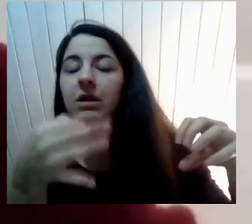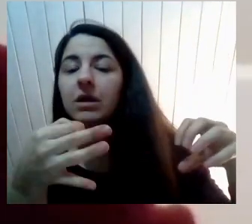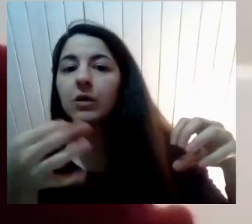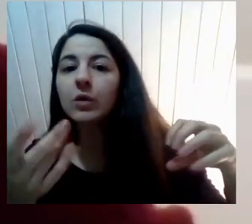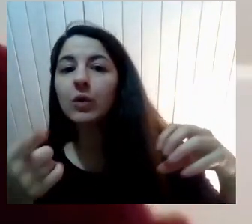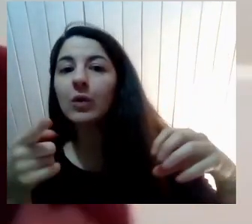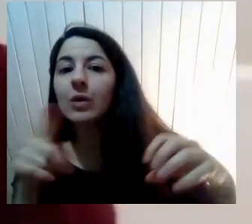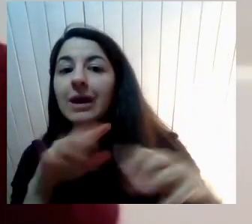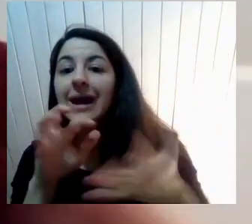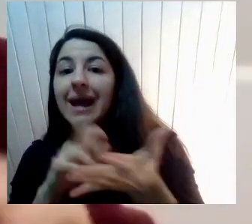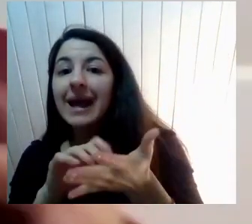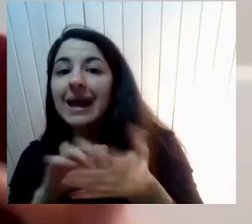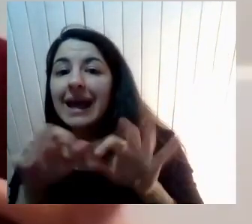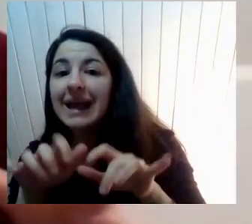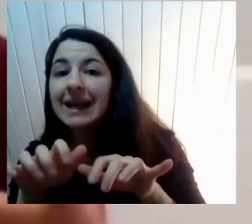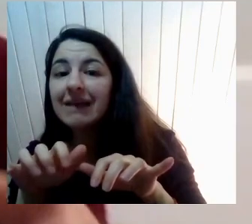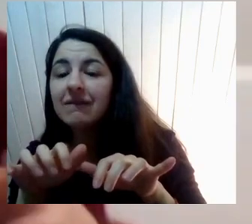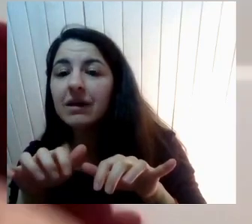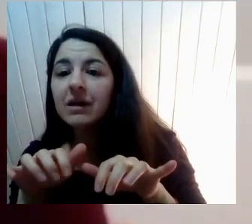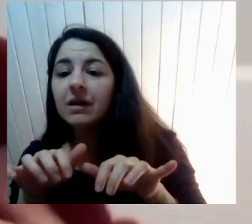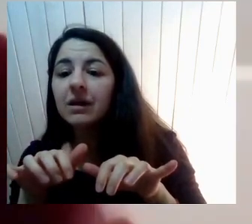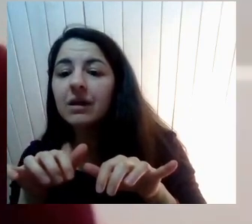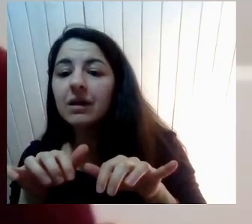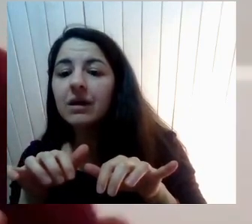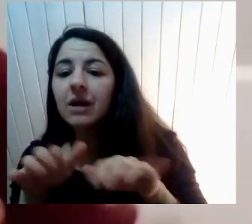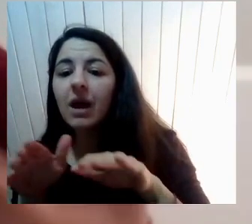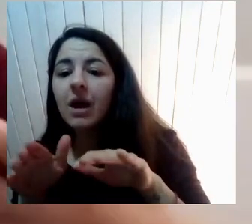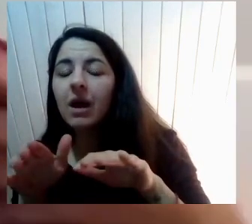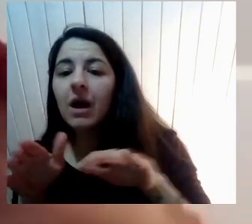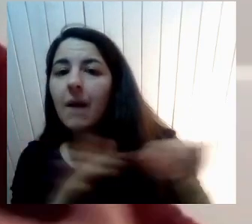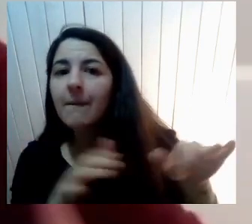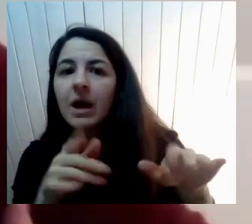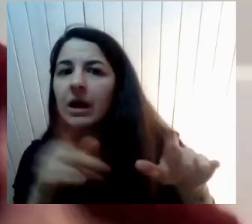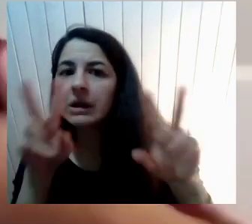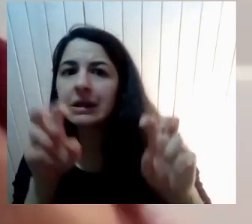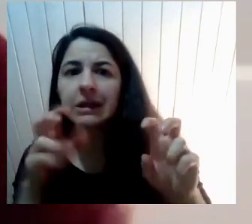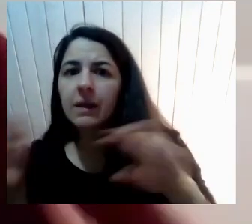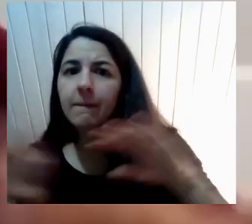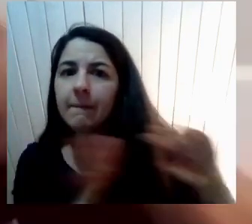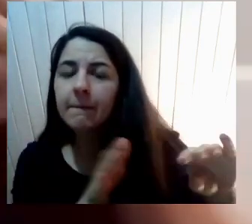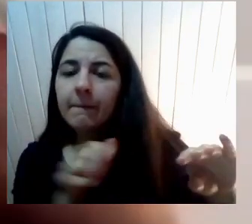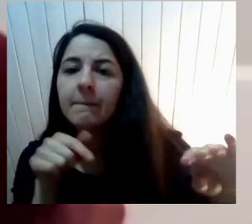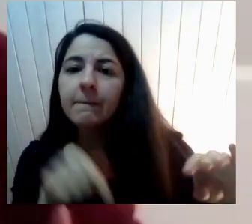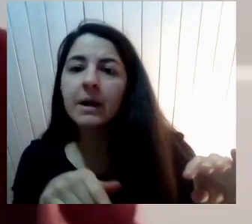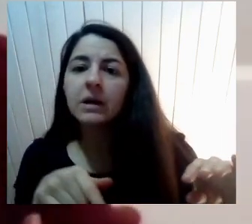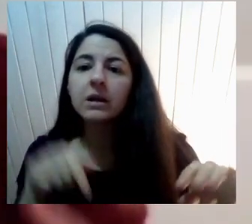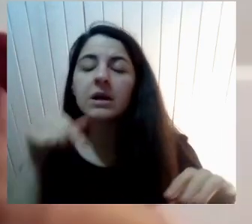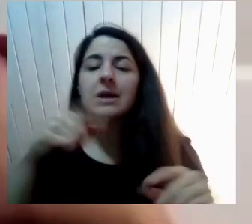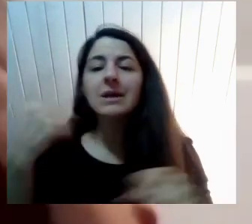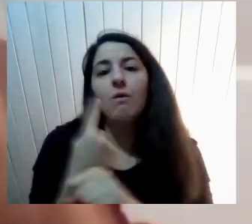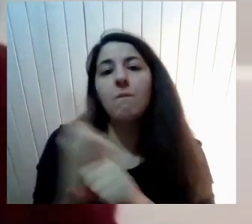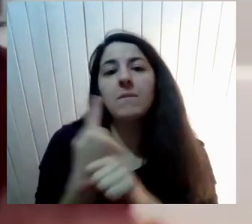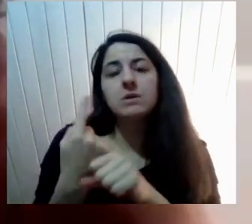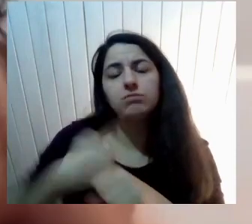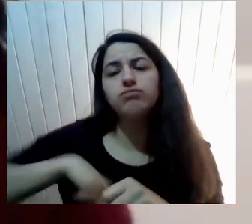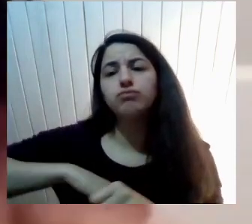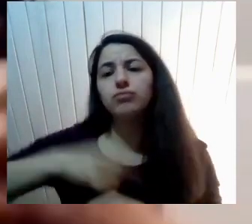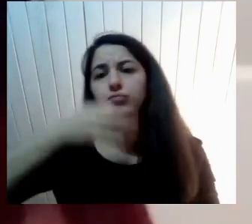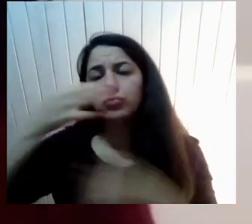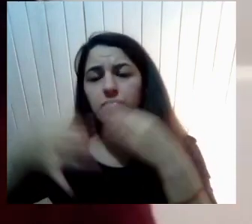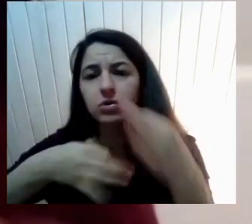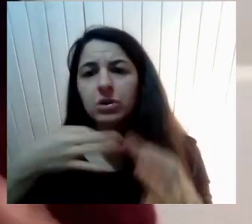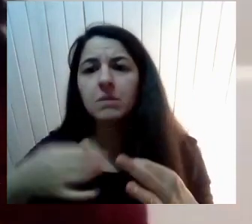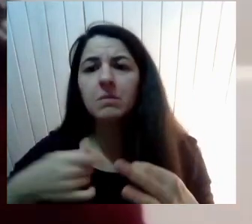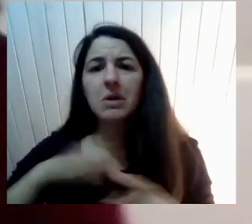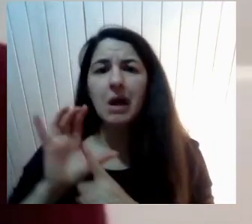A propósito A esto Porque en esta discusión Obviamente Se levantó El discurso Y la incomodidad Social Cultural